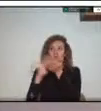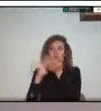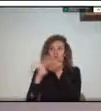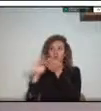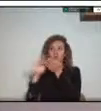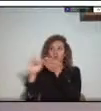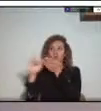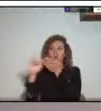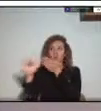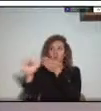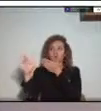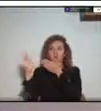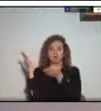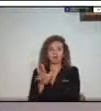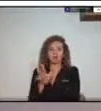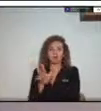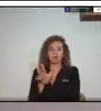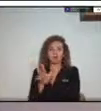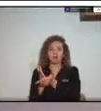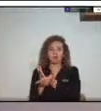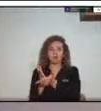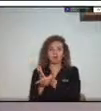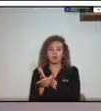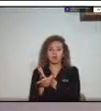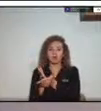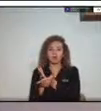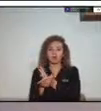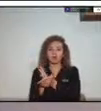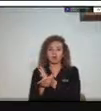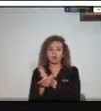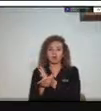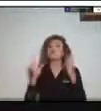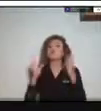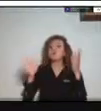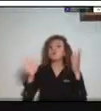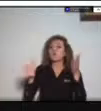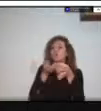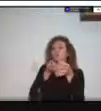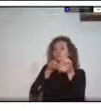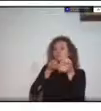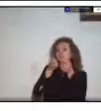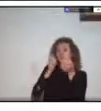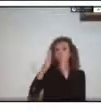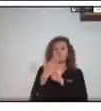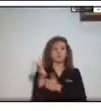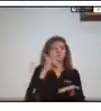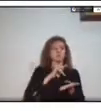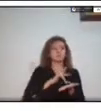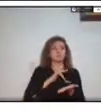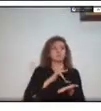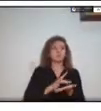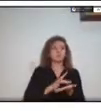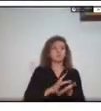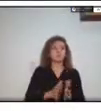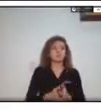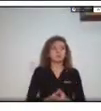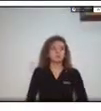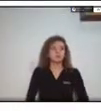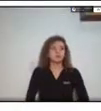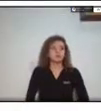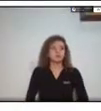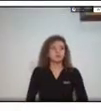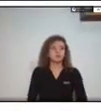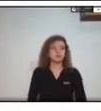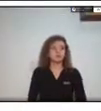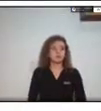uno para aprovechar el tiempo entonces adelante señora gracias Lina bueno indiscutiblemente la